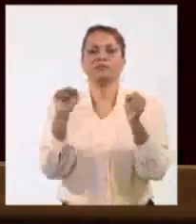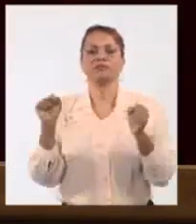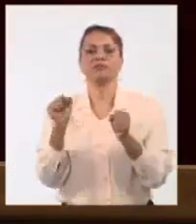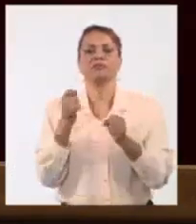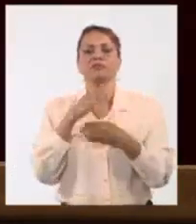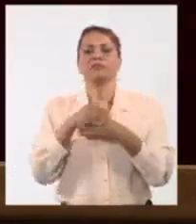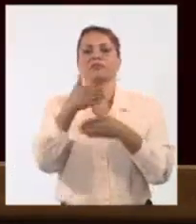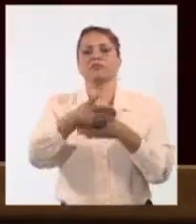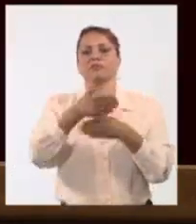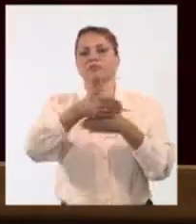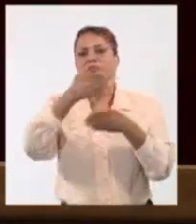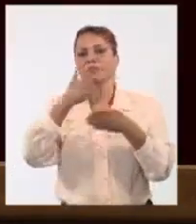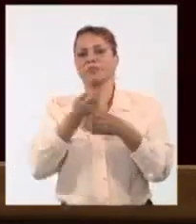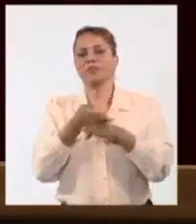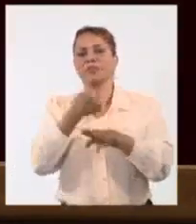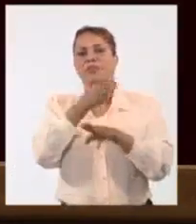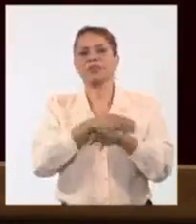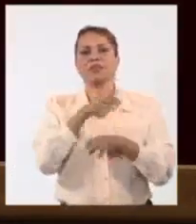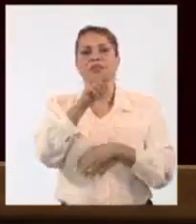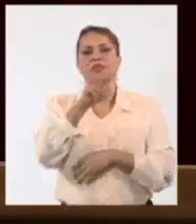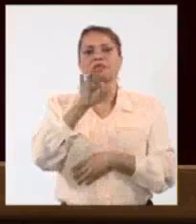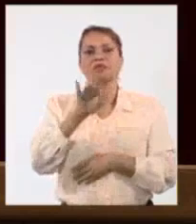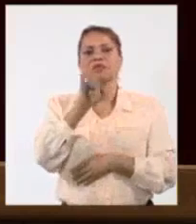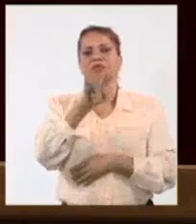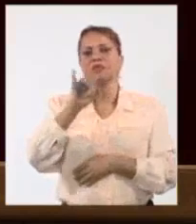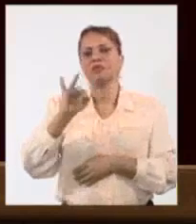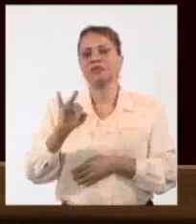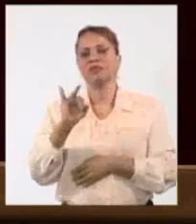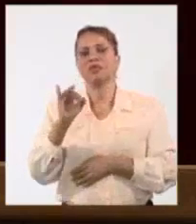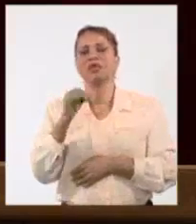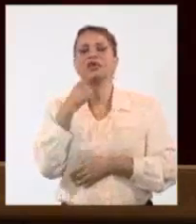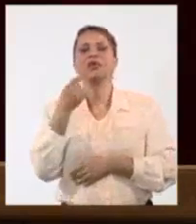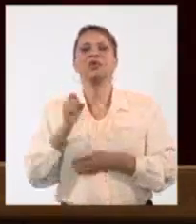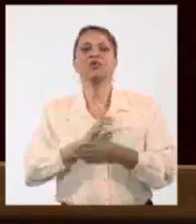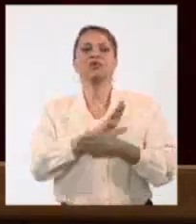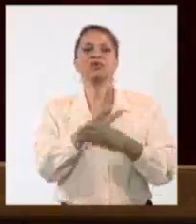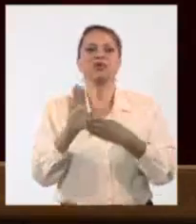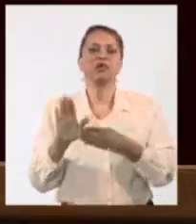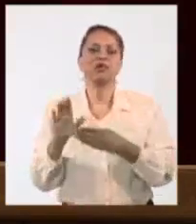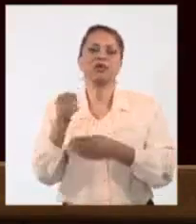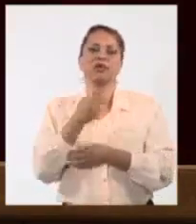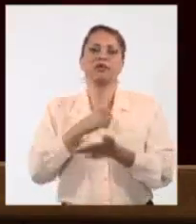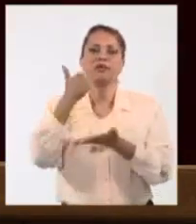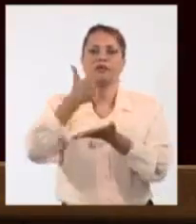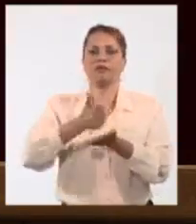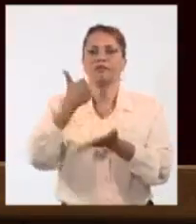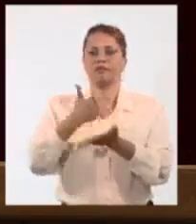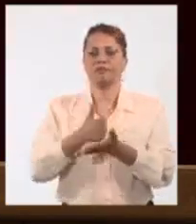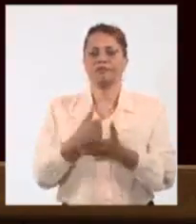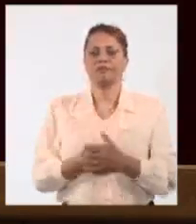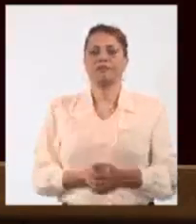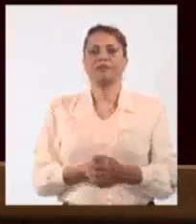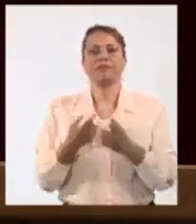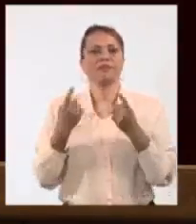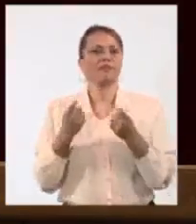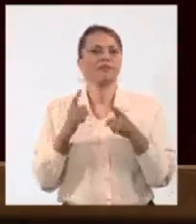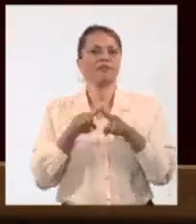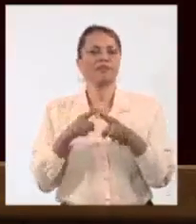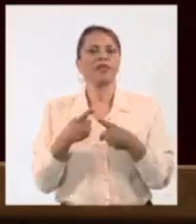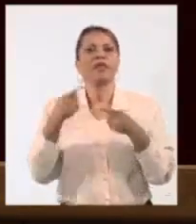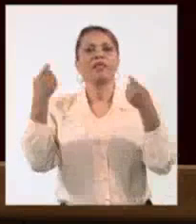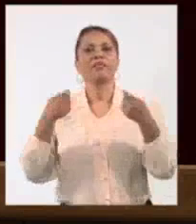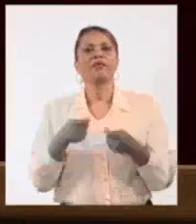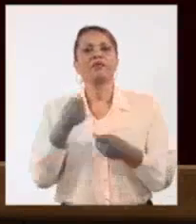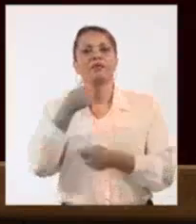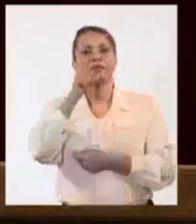y con Jerusalén Oriental como su capital. Para ello debe cesar la impunidad